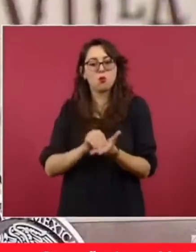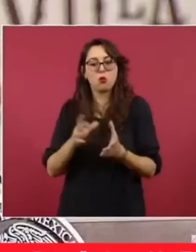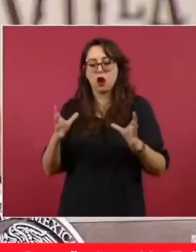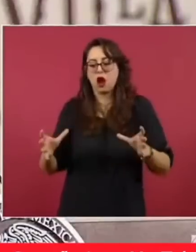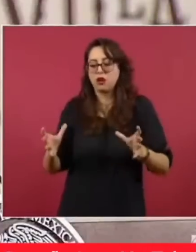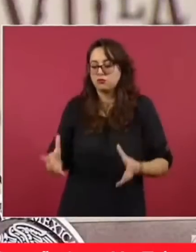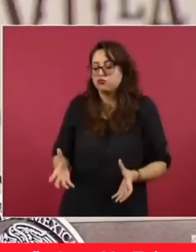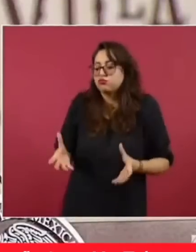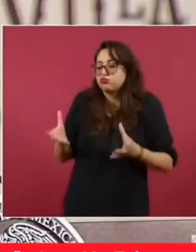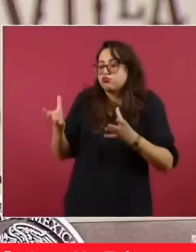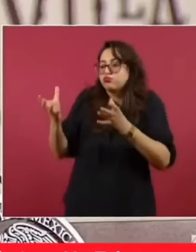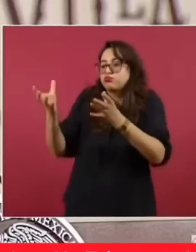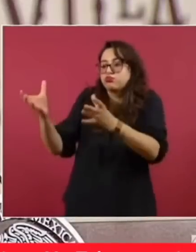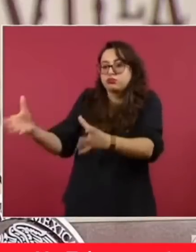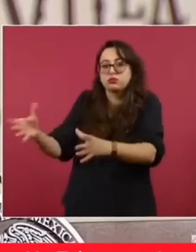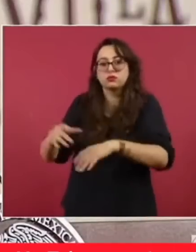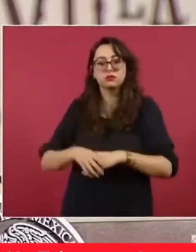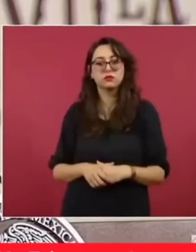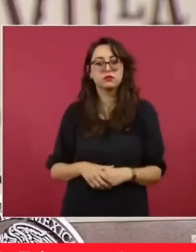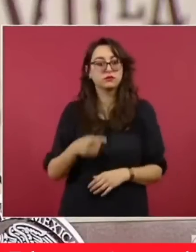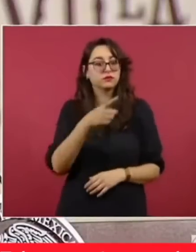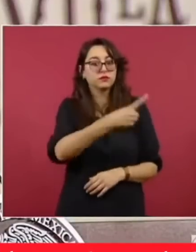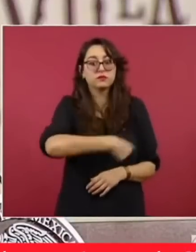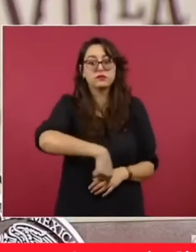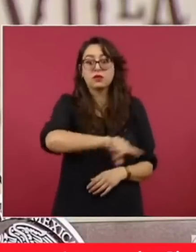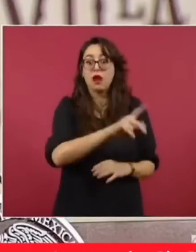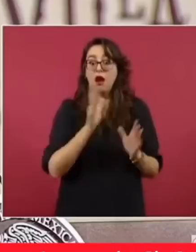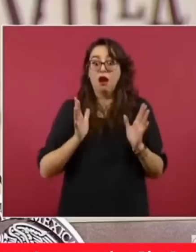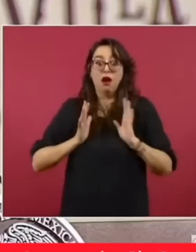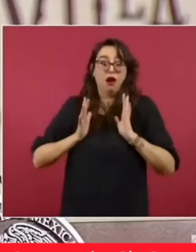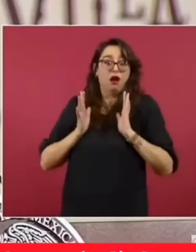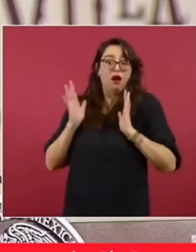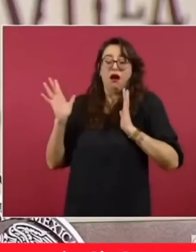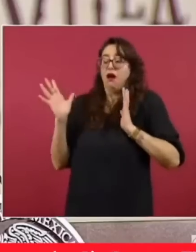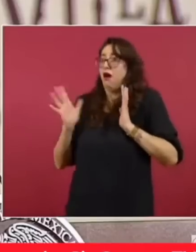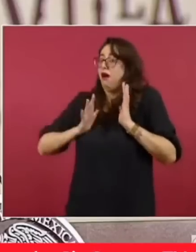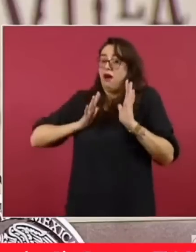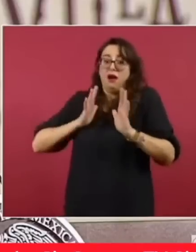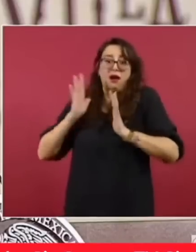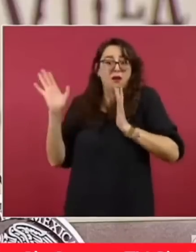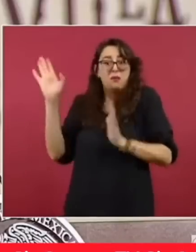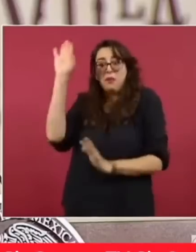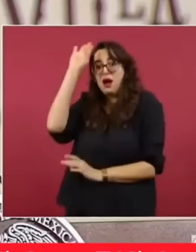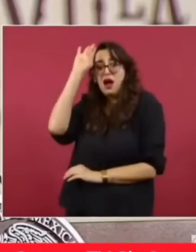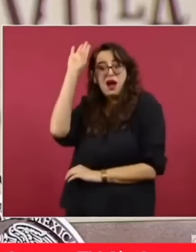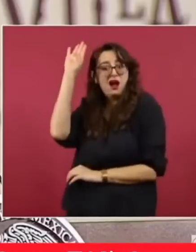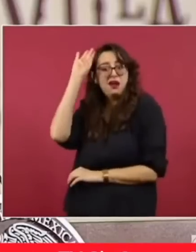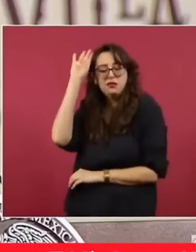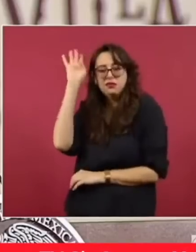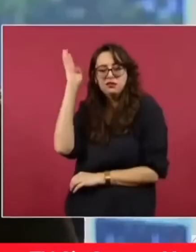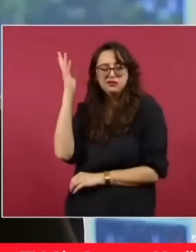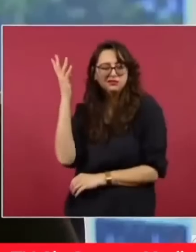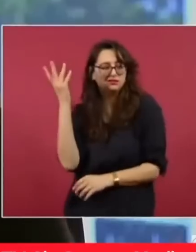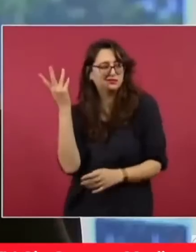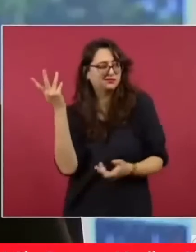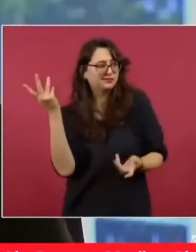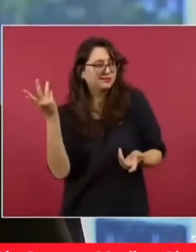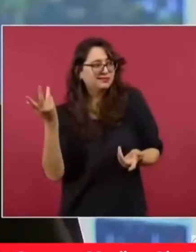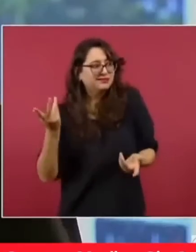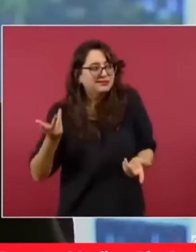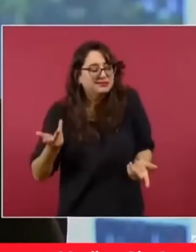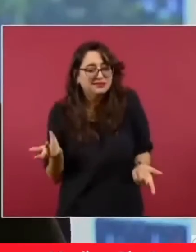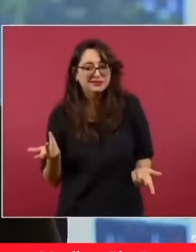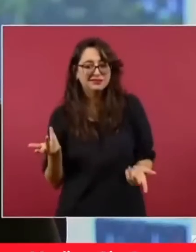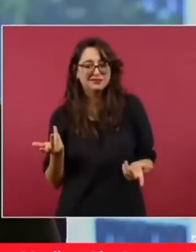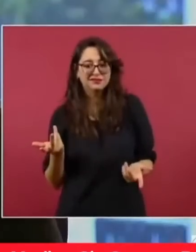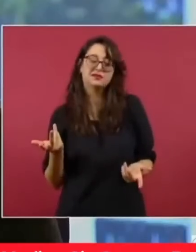un gran descubrimiento periodístico de MX. Asimismo, el Fondo está obligado a entregar a los